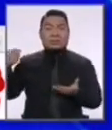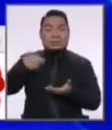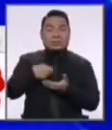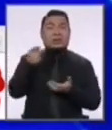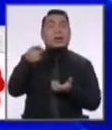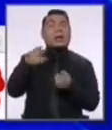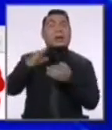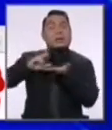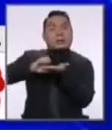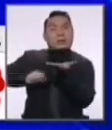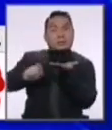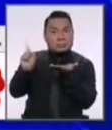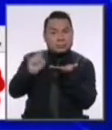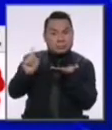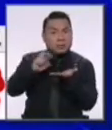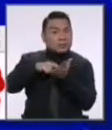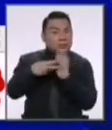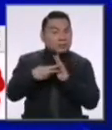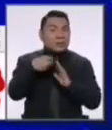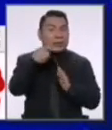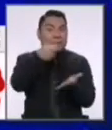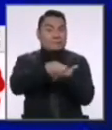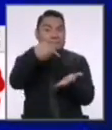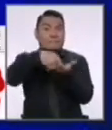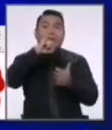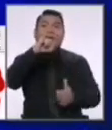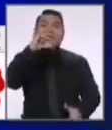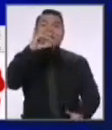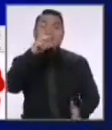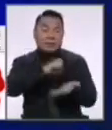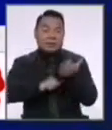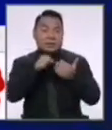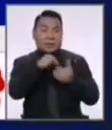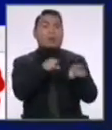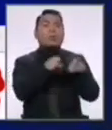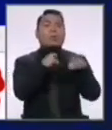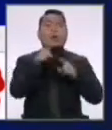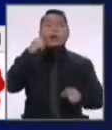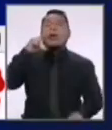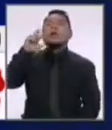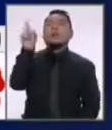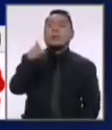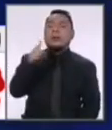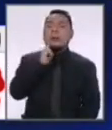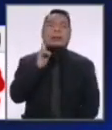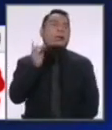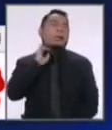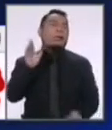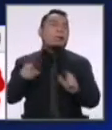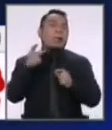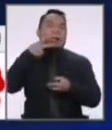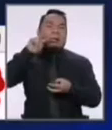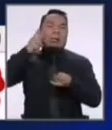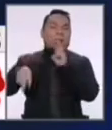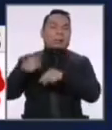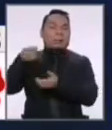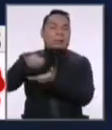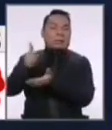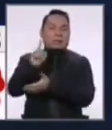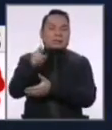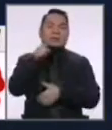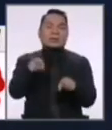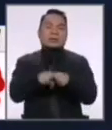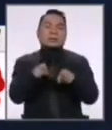exoneraciones, significa que van a pagar sus impuestos o van a ser como el señor López Aliaga que le tira cabeza a la SUNAT y encima